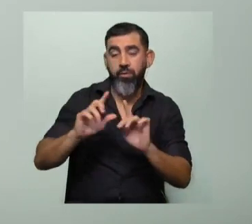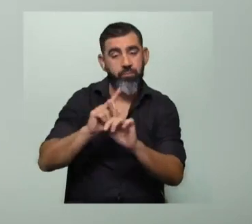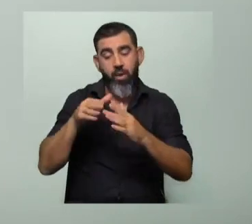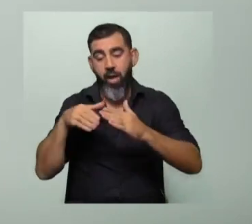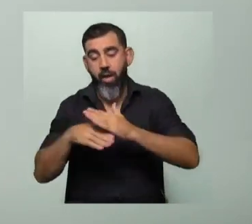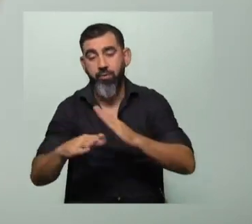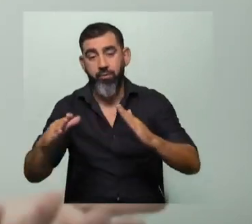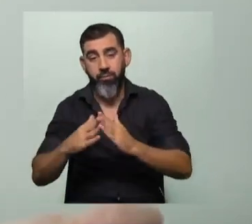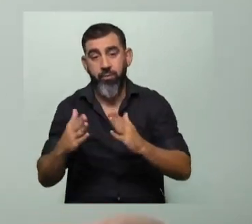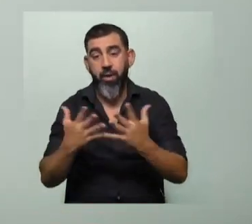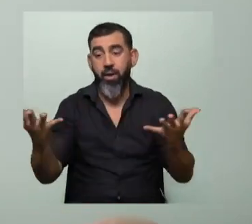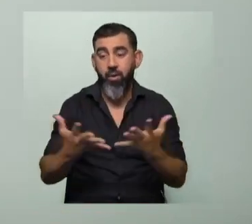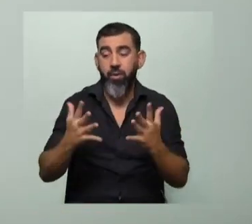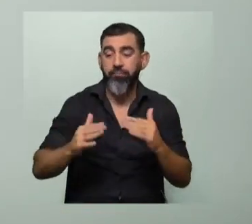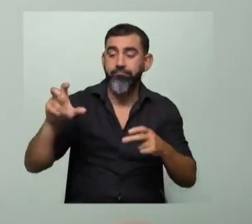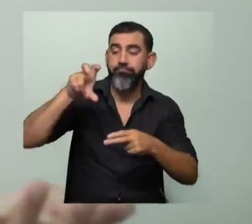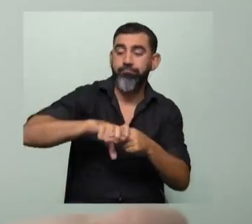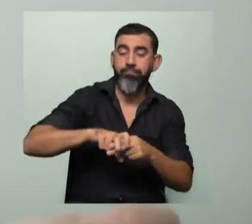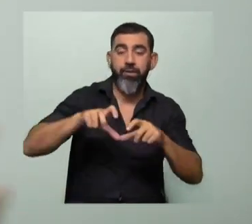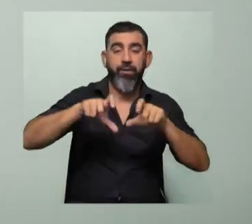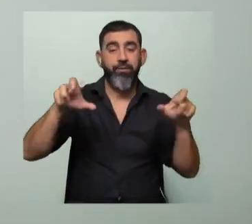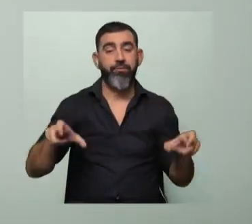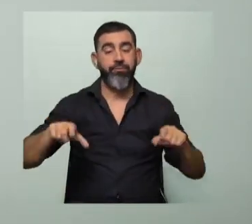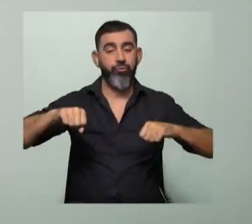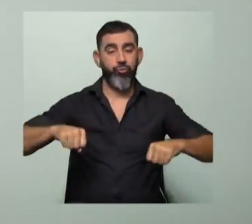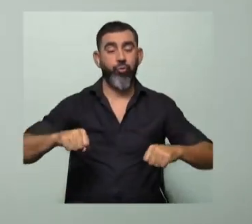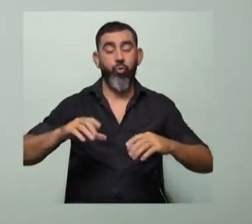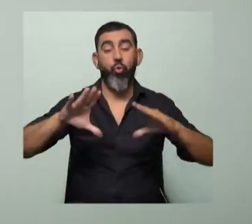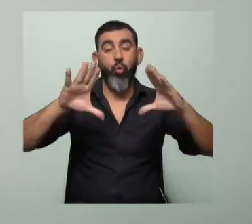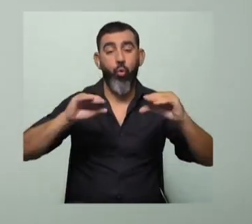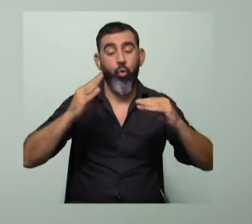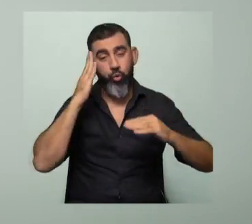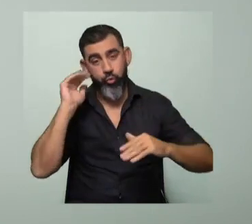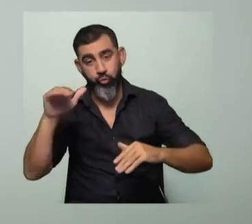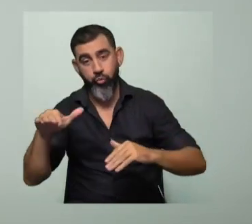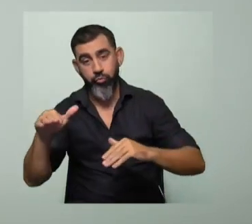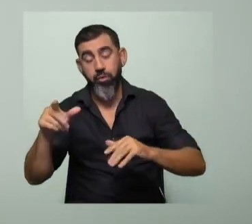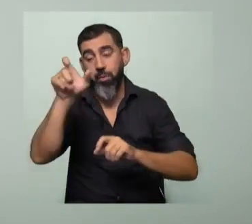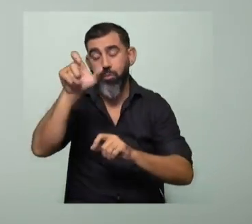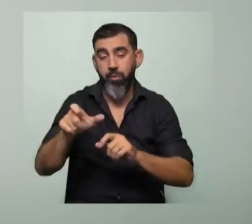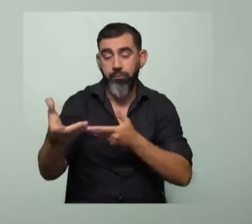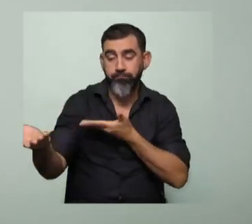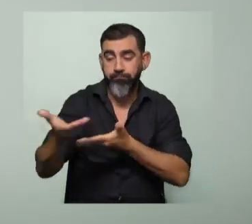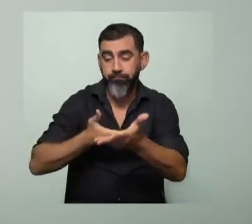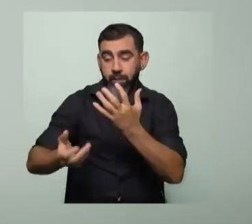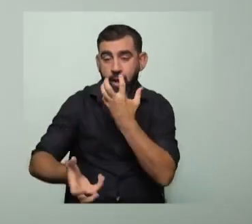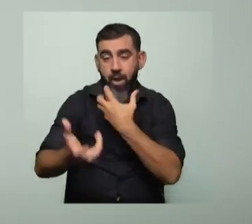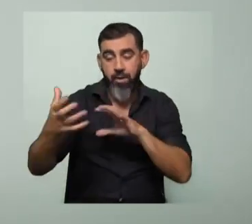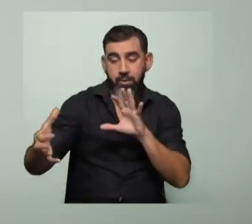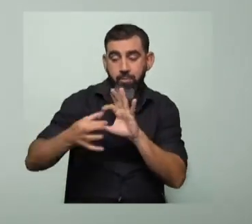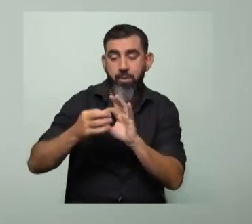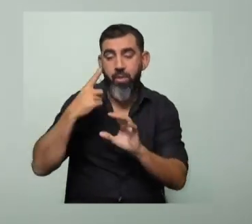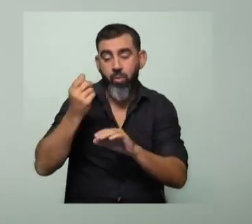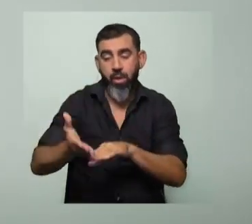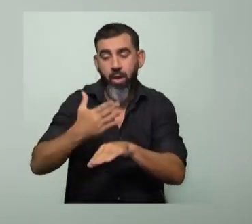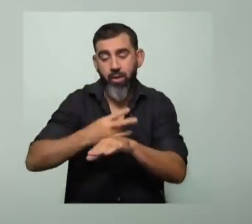y de adentro de casa para arriba del sillón y del colchón. El tutor convive mucho más con el animal y se da cuenta mucho antes de